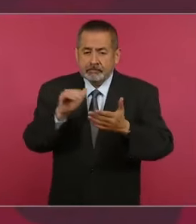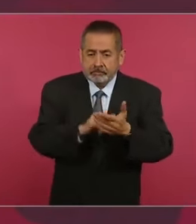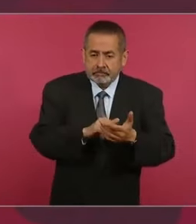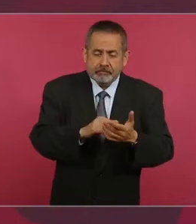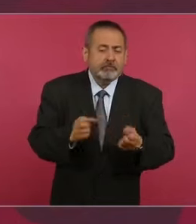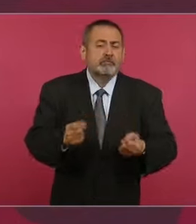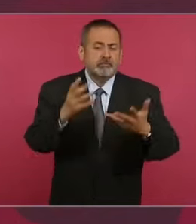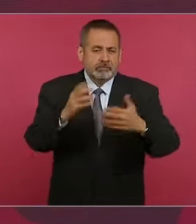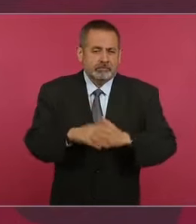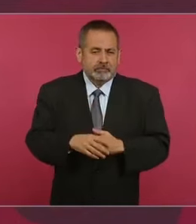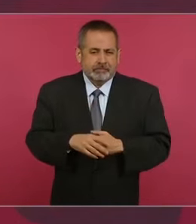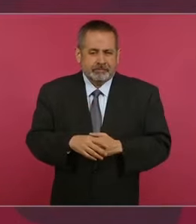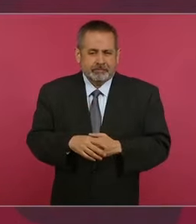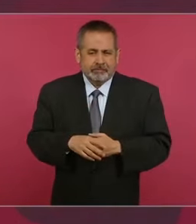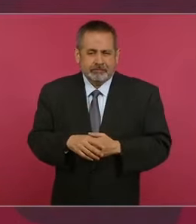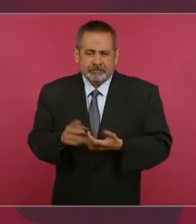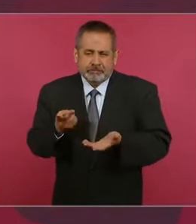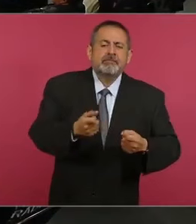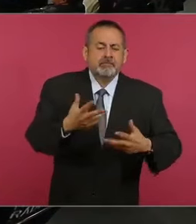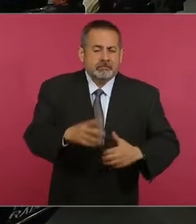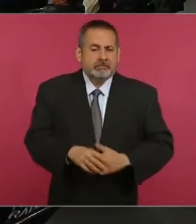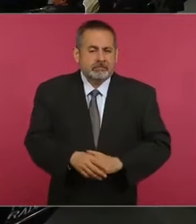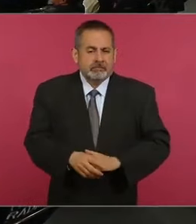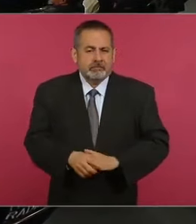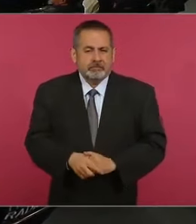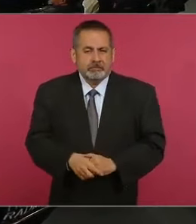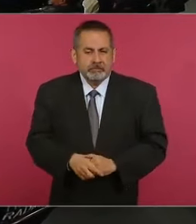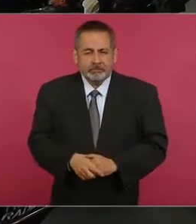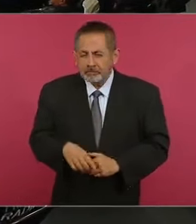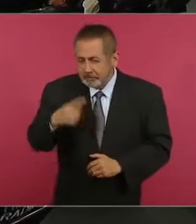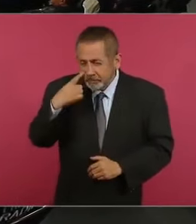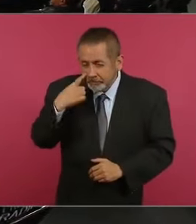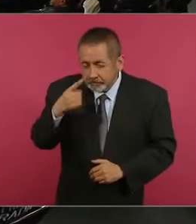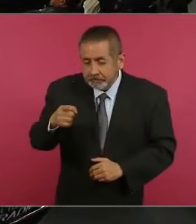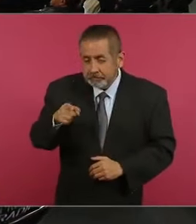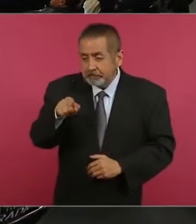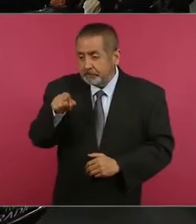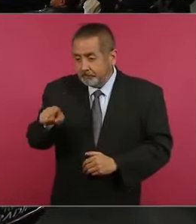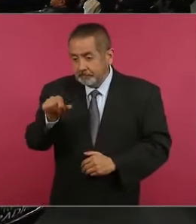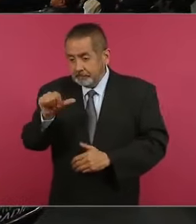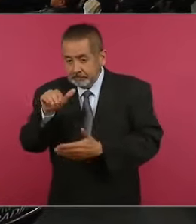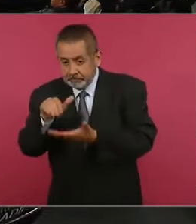¿Cuántas veces más? 43 veces más.